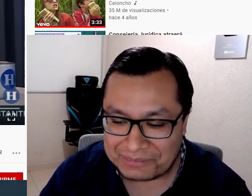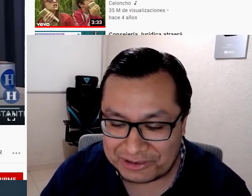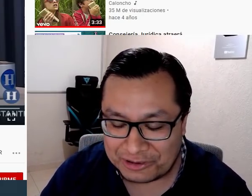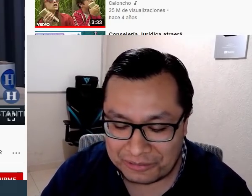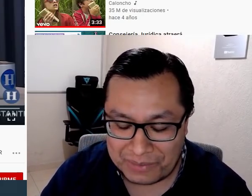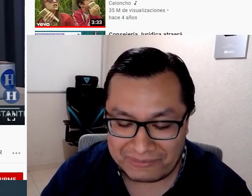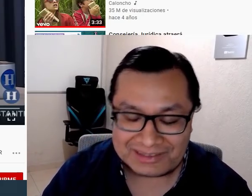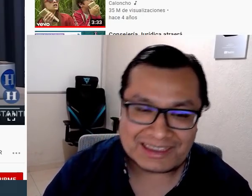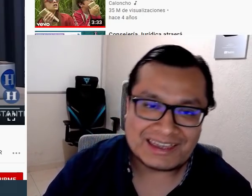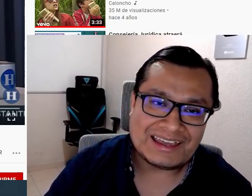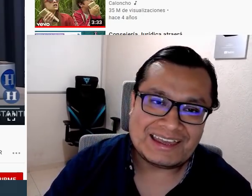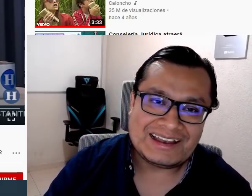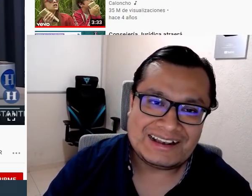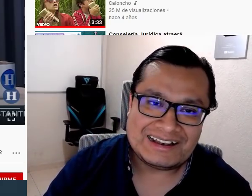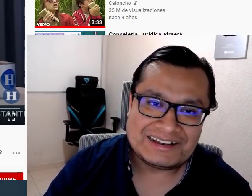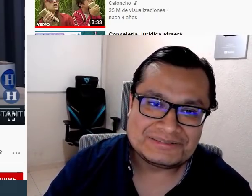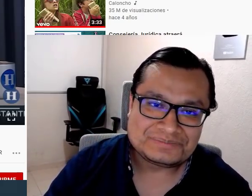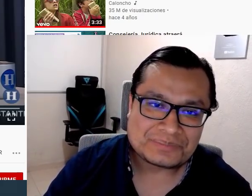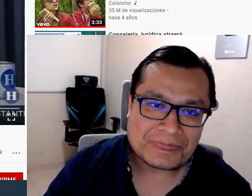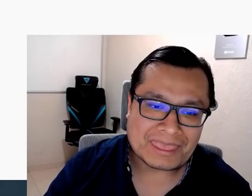Después también yo me aventé